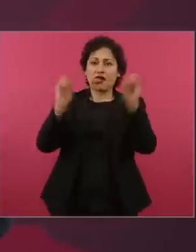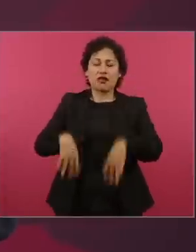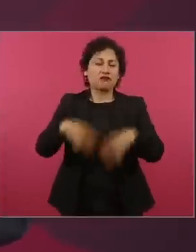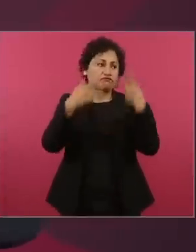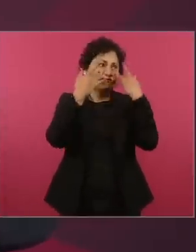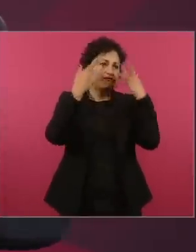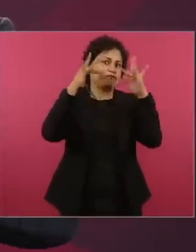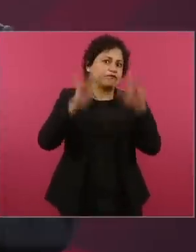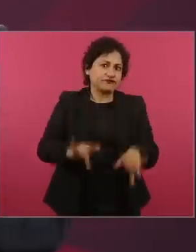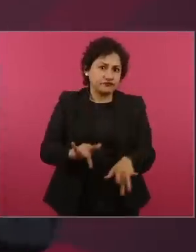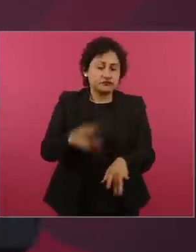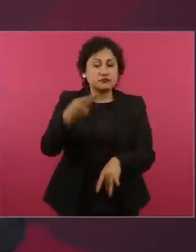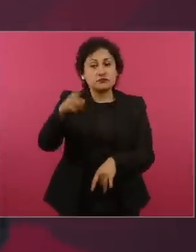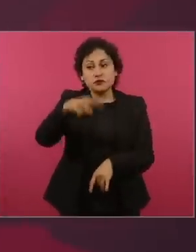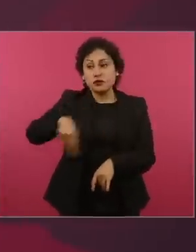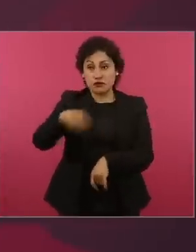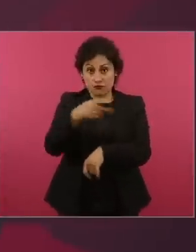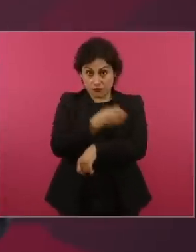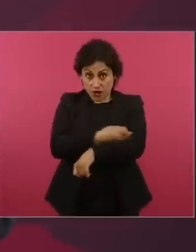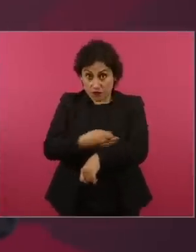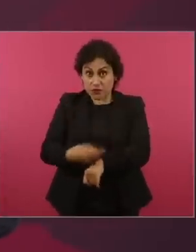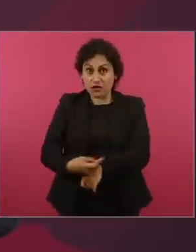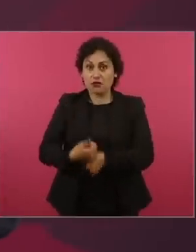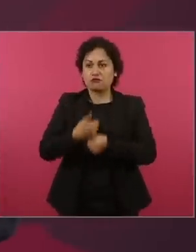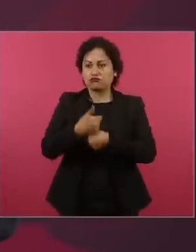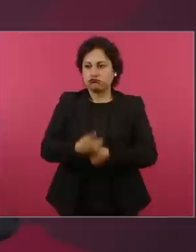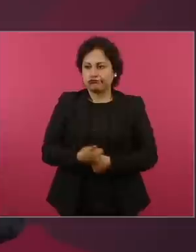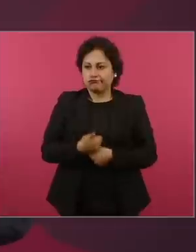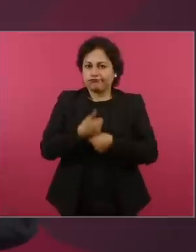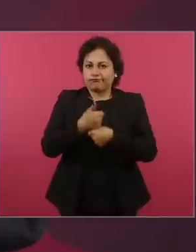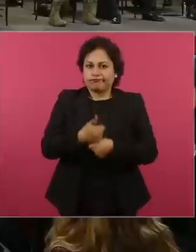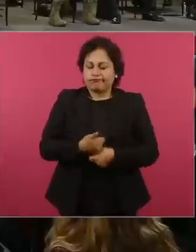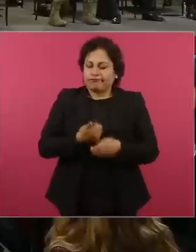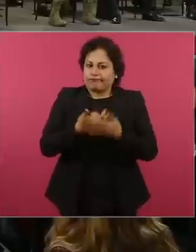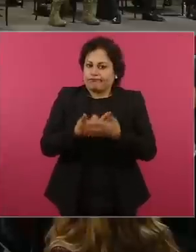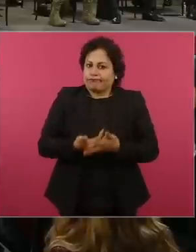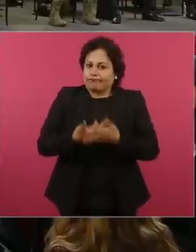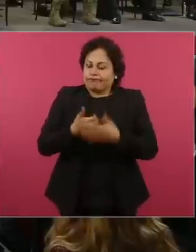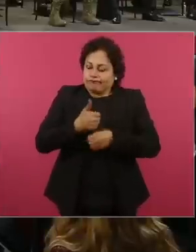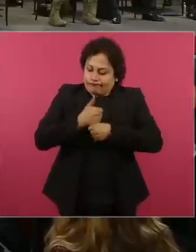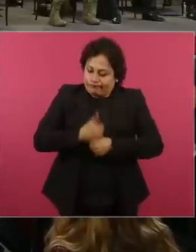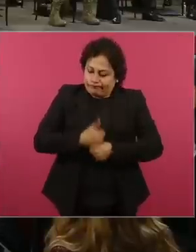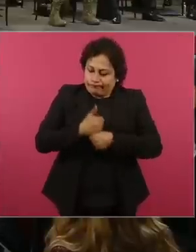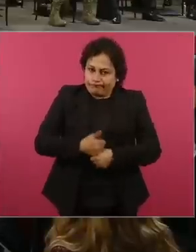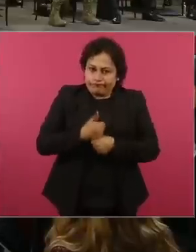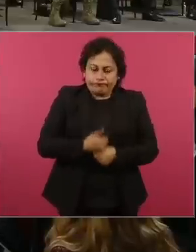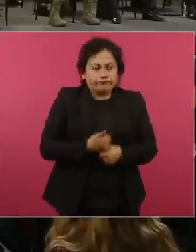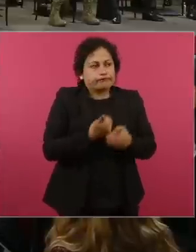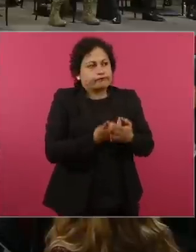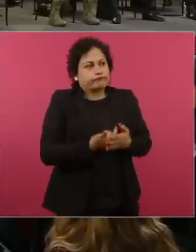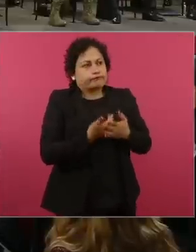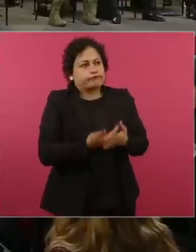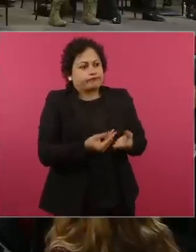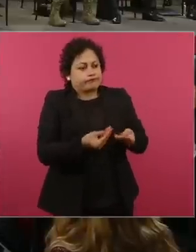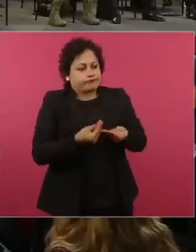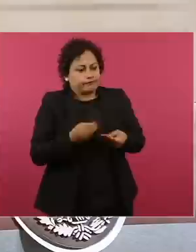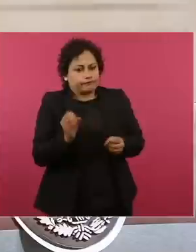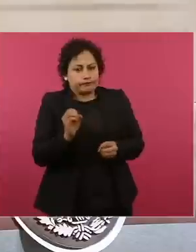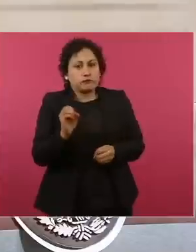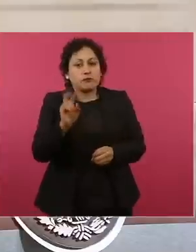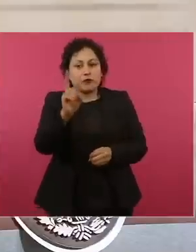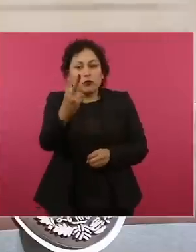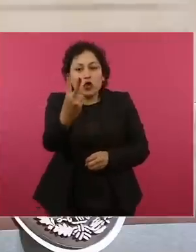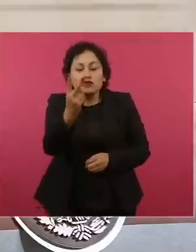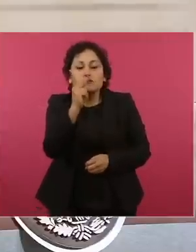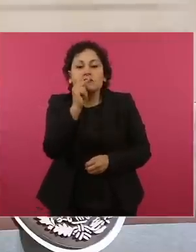y han estado esperando, esperando, esperando, y nunca llegaba. Y hay dos palabras que yo las tengo muy aquí en el corazón, que es